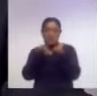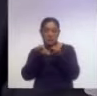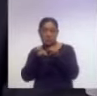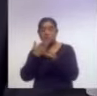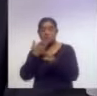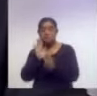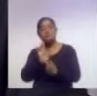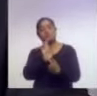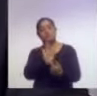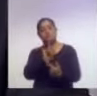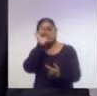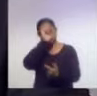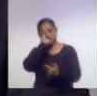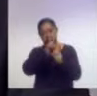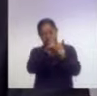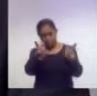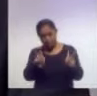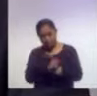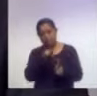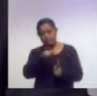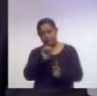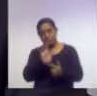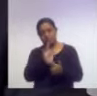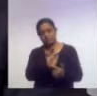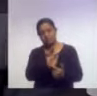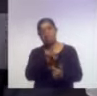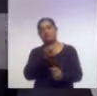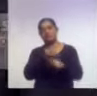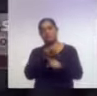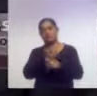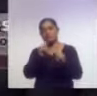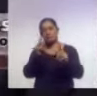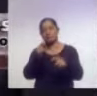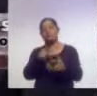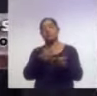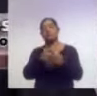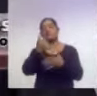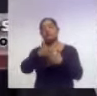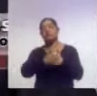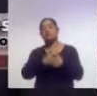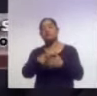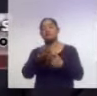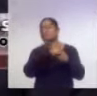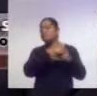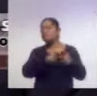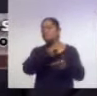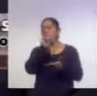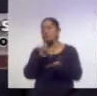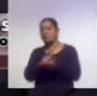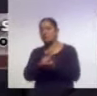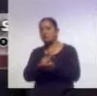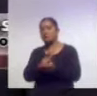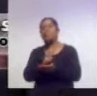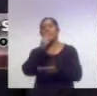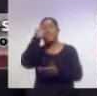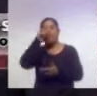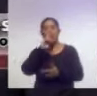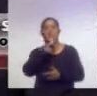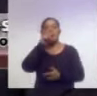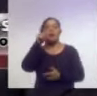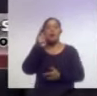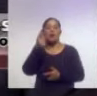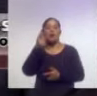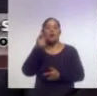presentó a la Consejería Jurídica del Ejecutivo del Estado el proyecto de iniciativa de ley de mejora regulatoria